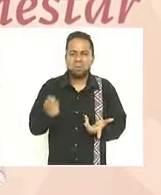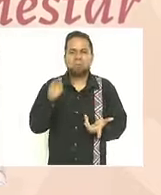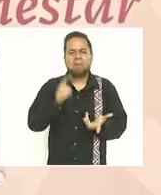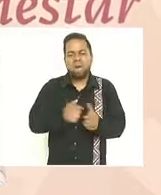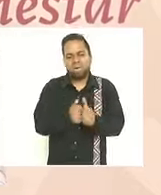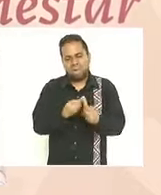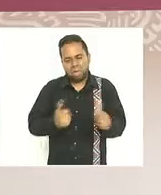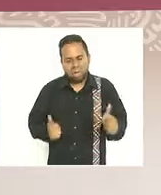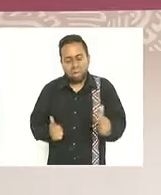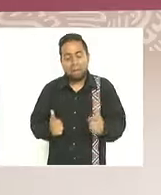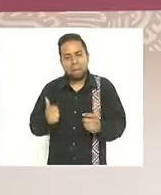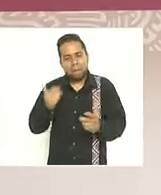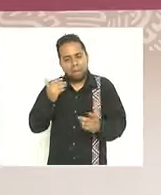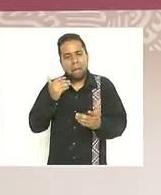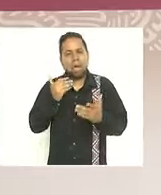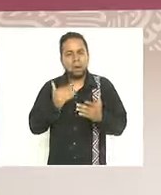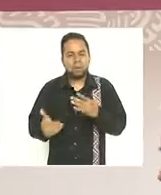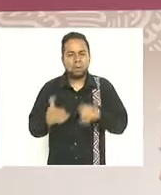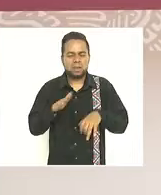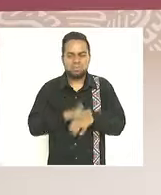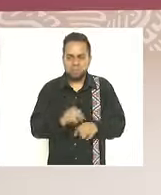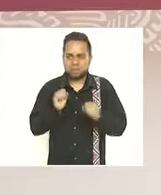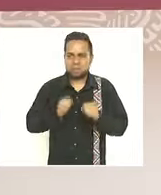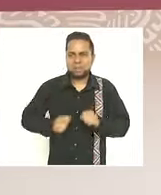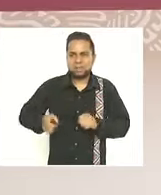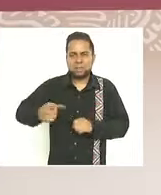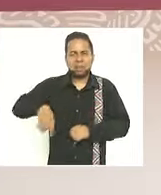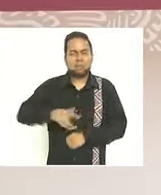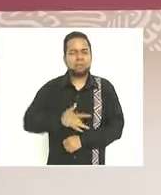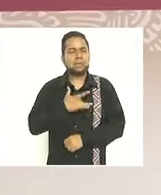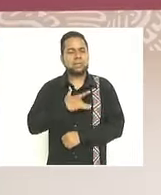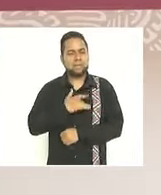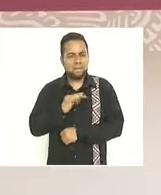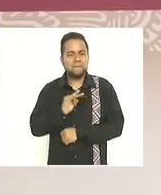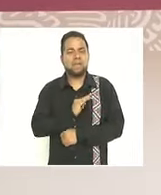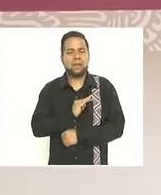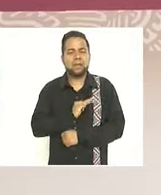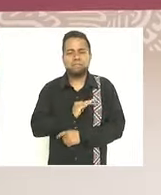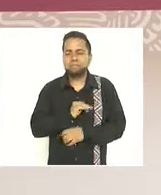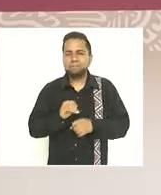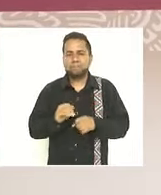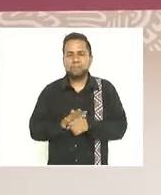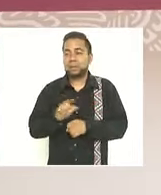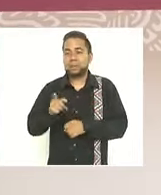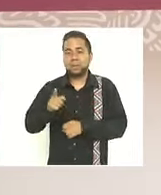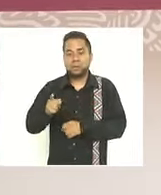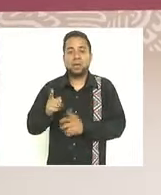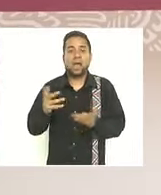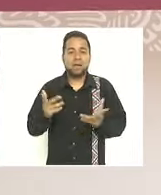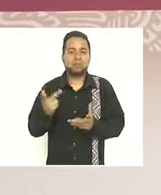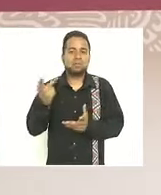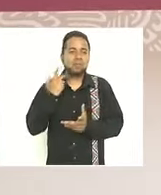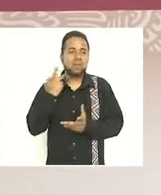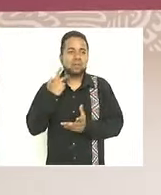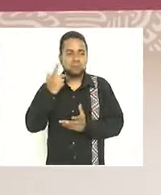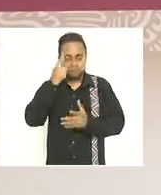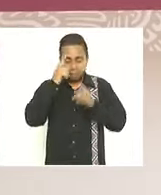vuelto a renacerla con fuerza a la esperanza gracias a la política de bienestar